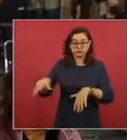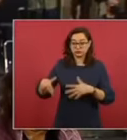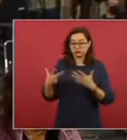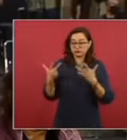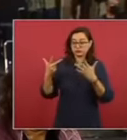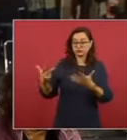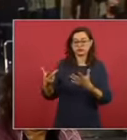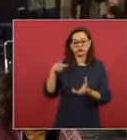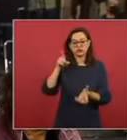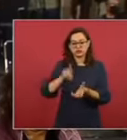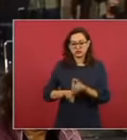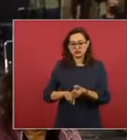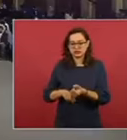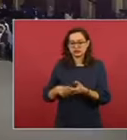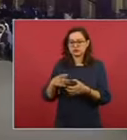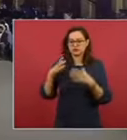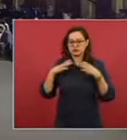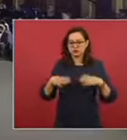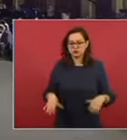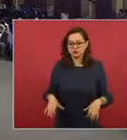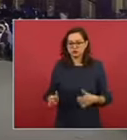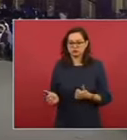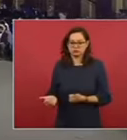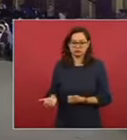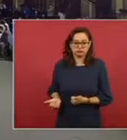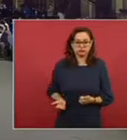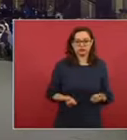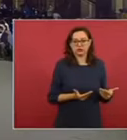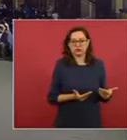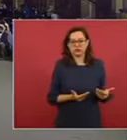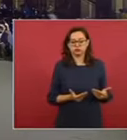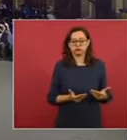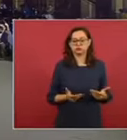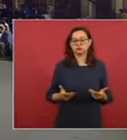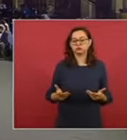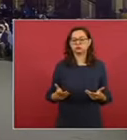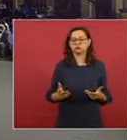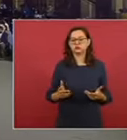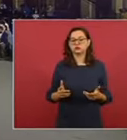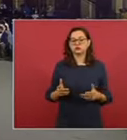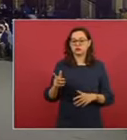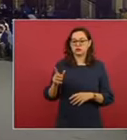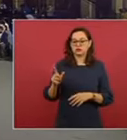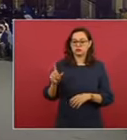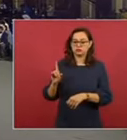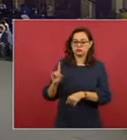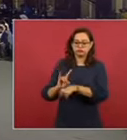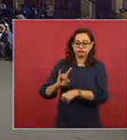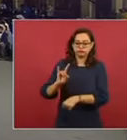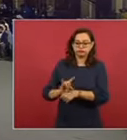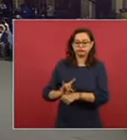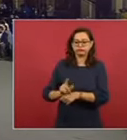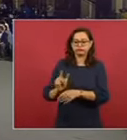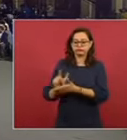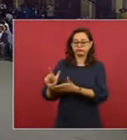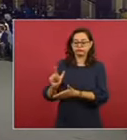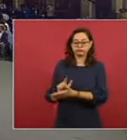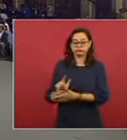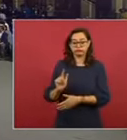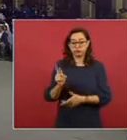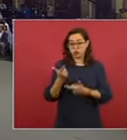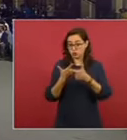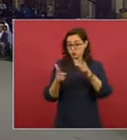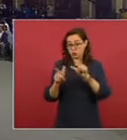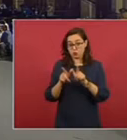crimen al desplazar los cuerpos y apilarlos con un trascabo de un punto a otro, si se estaría clausurando la cooperativa